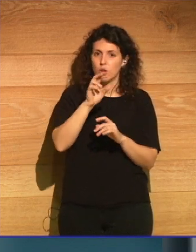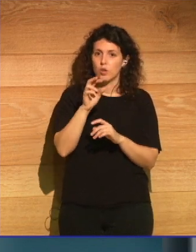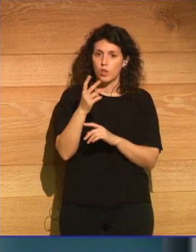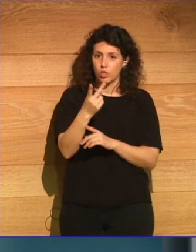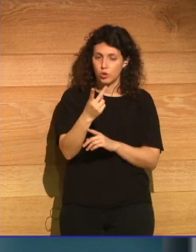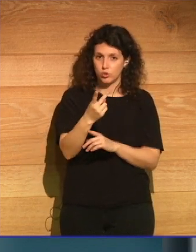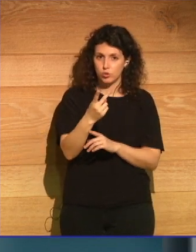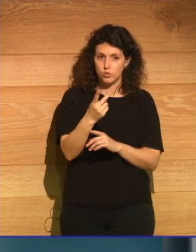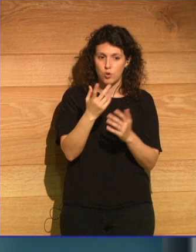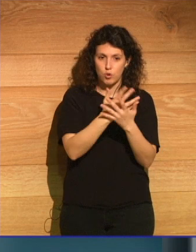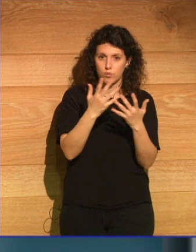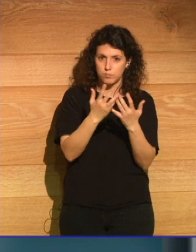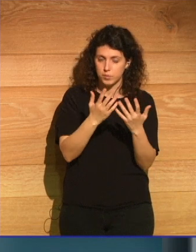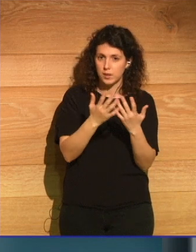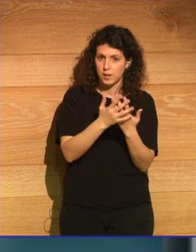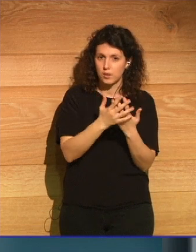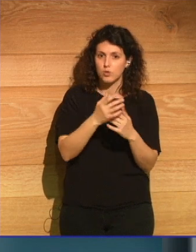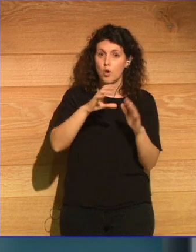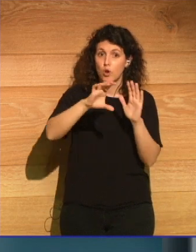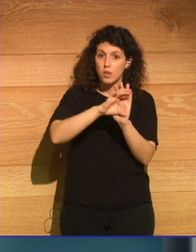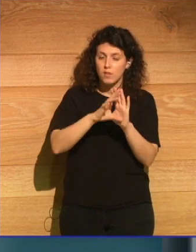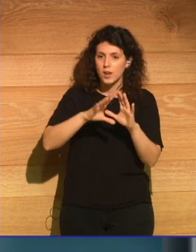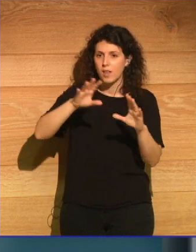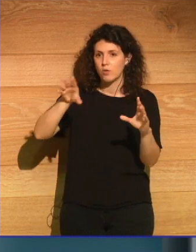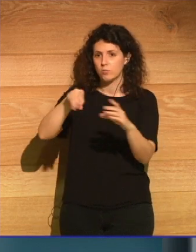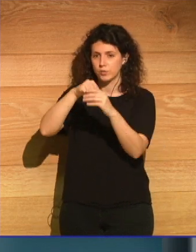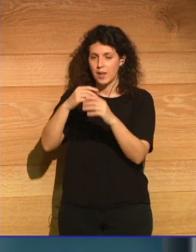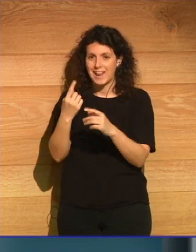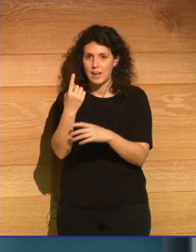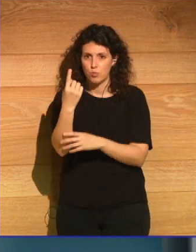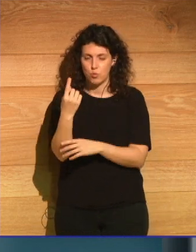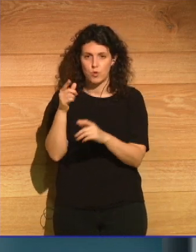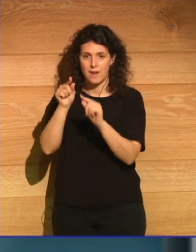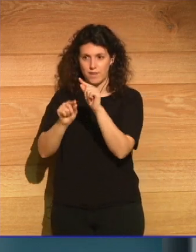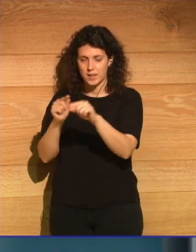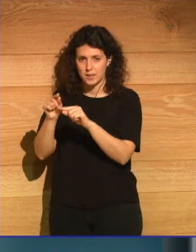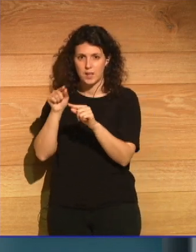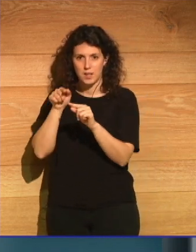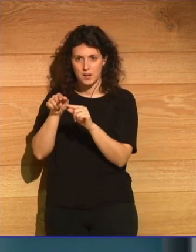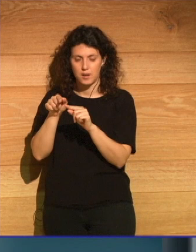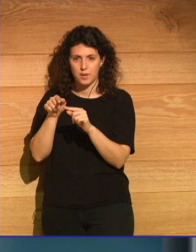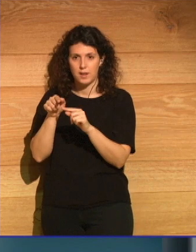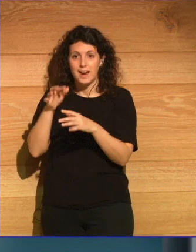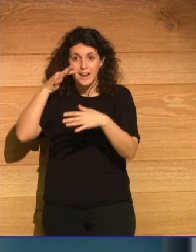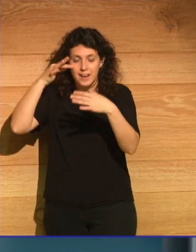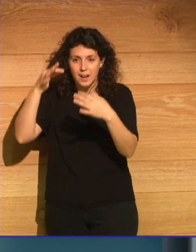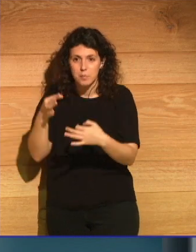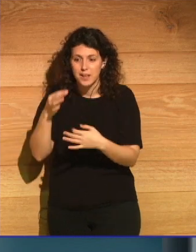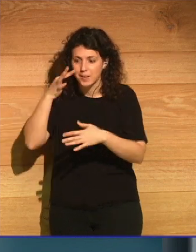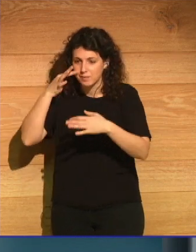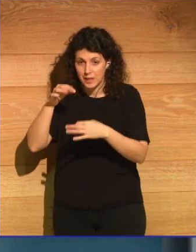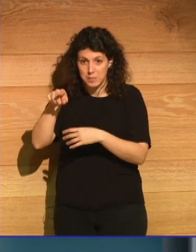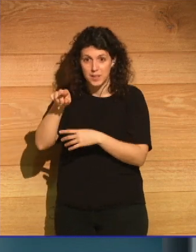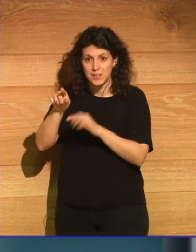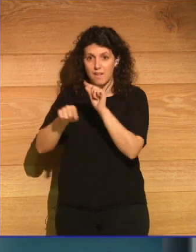y lo ha codificado en una bacteria que realmente se trata de una